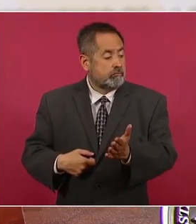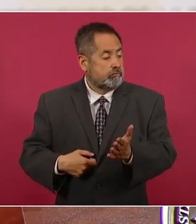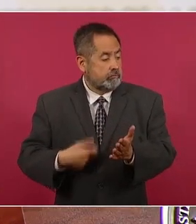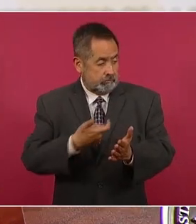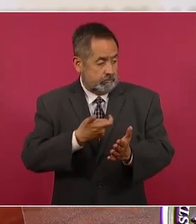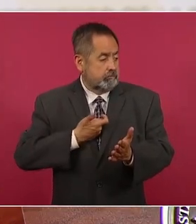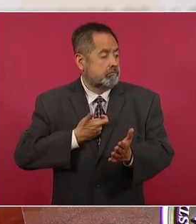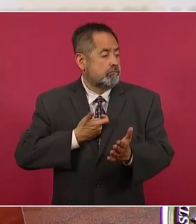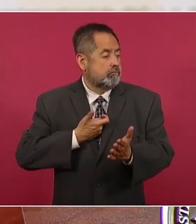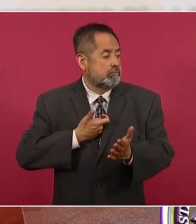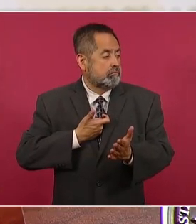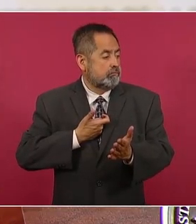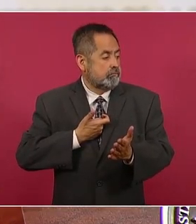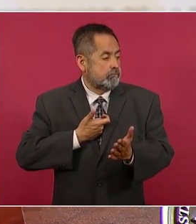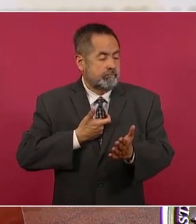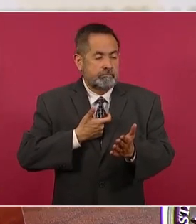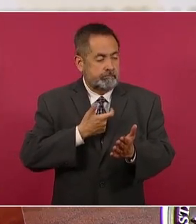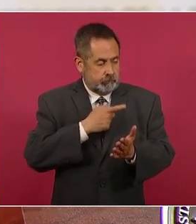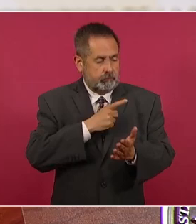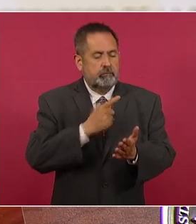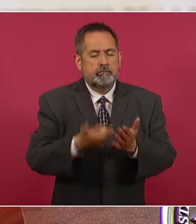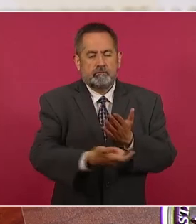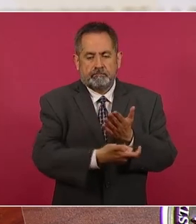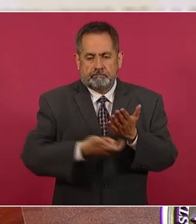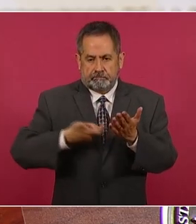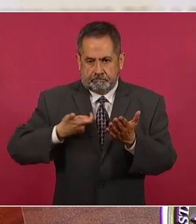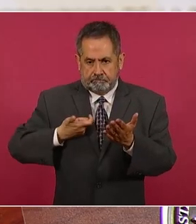adicional.